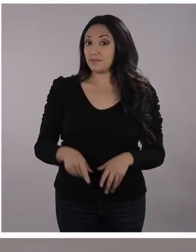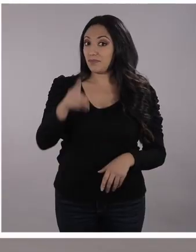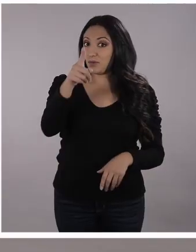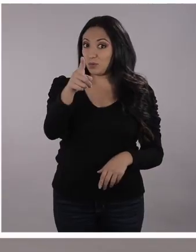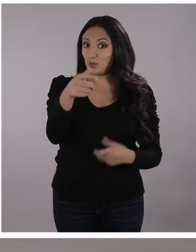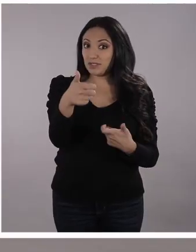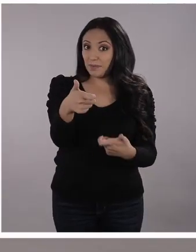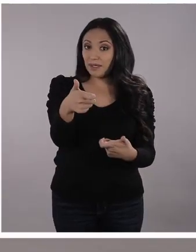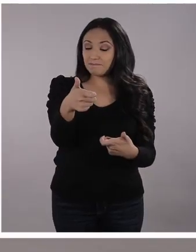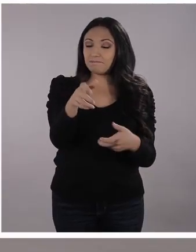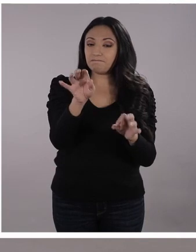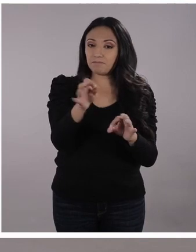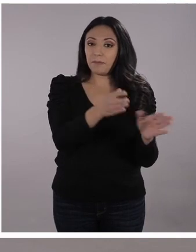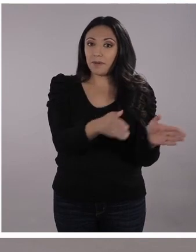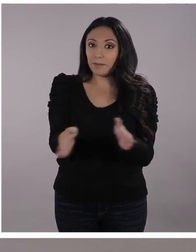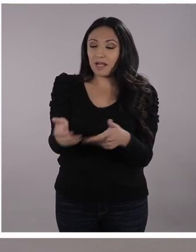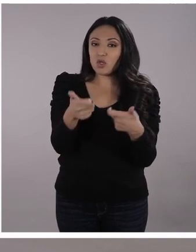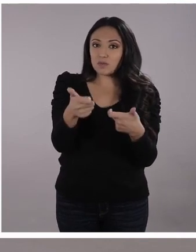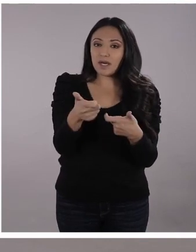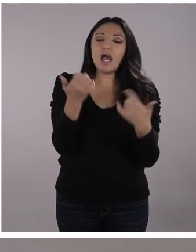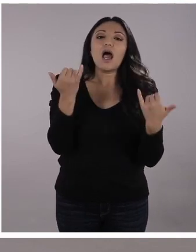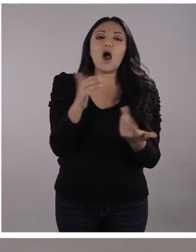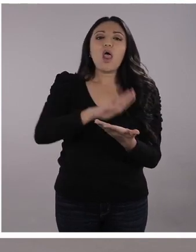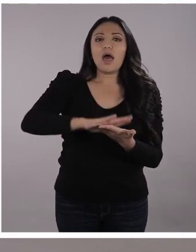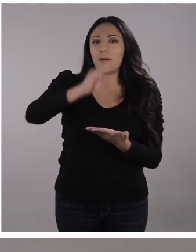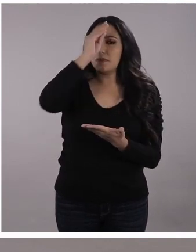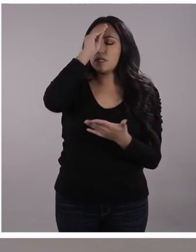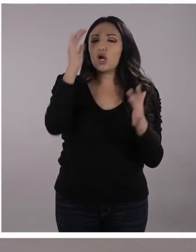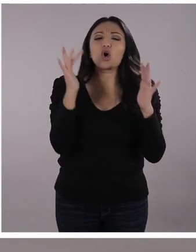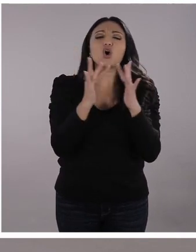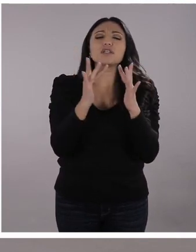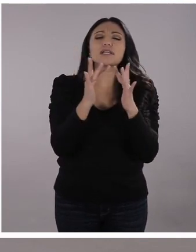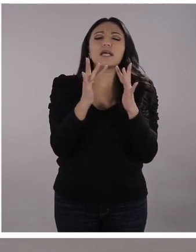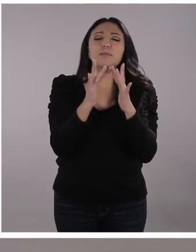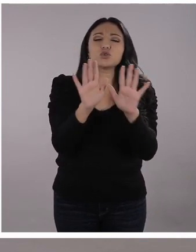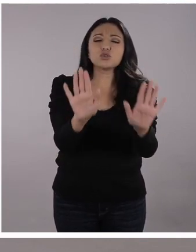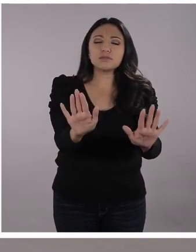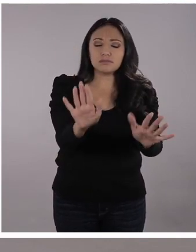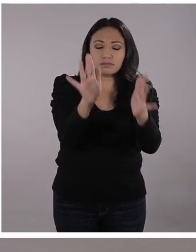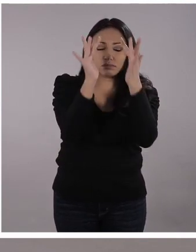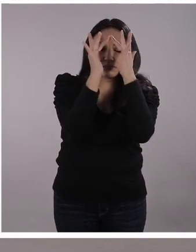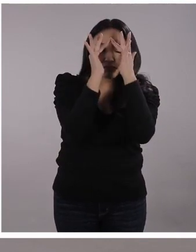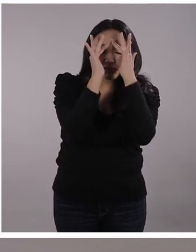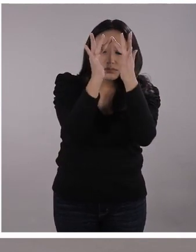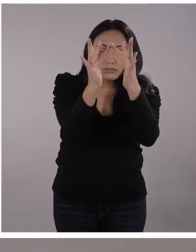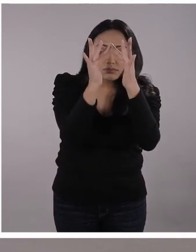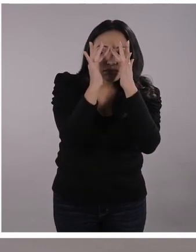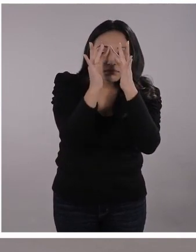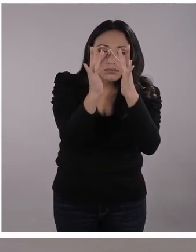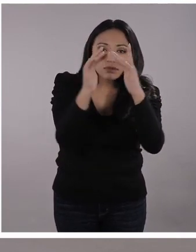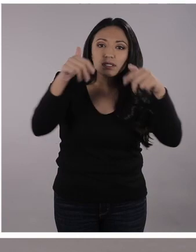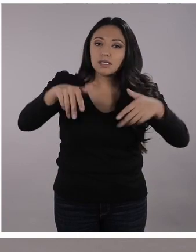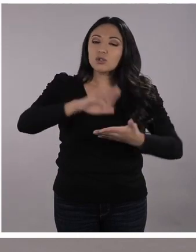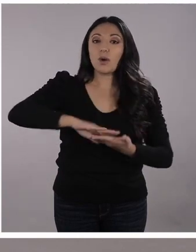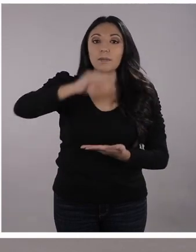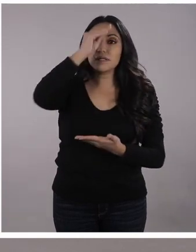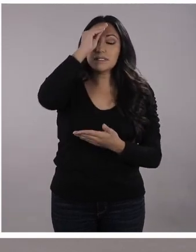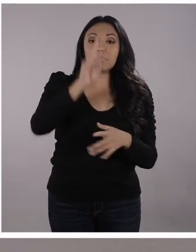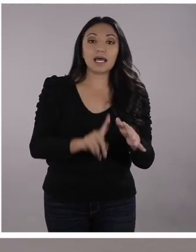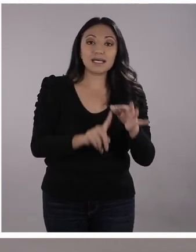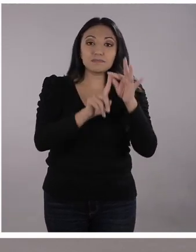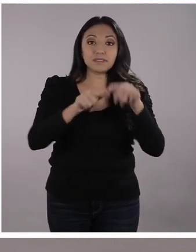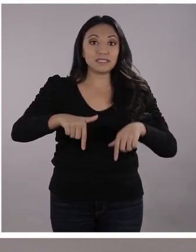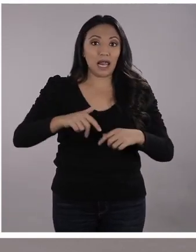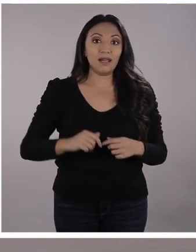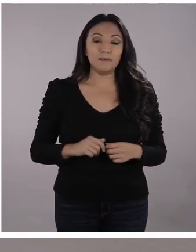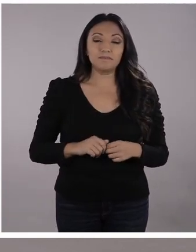Espero que estén preparados una vez más para conectarse con este espacio de aprendizaje tan especial que tenemos